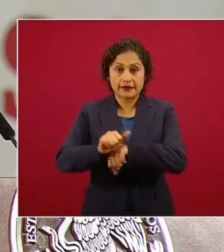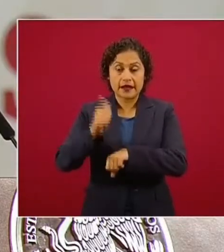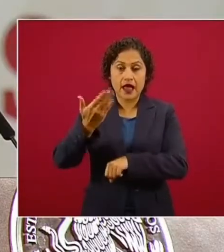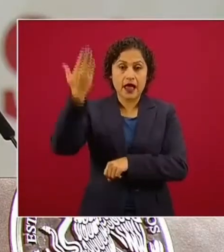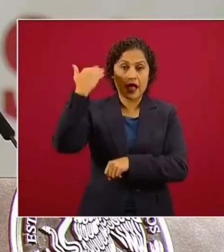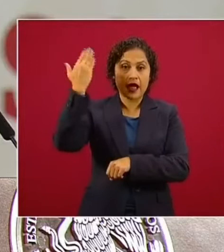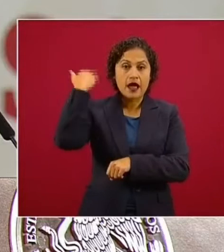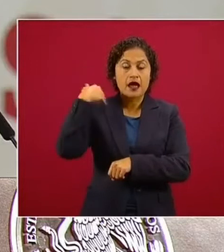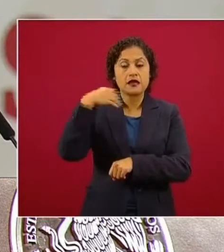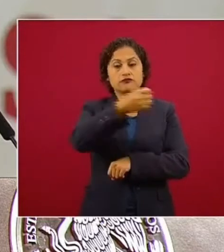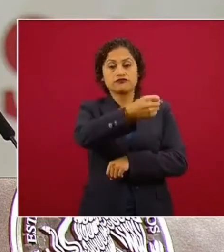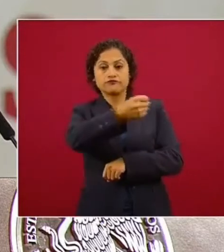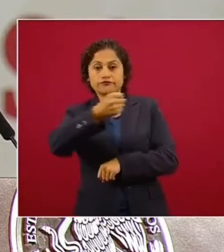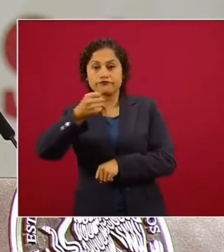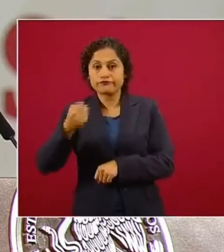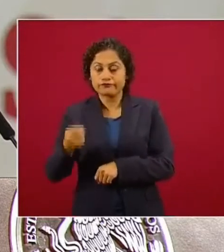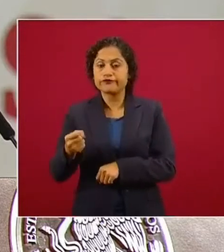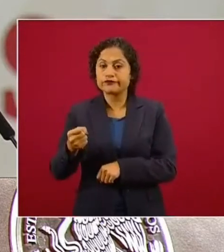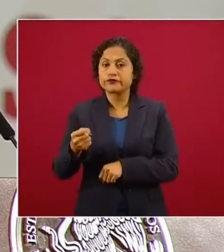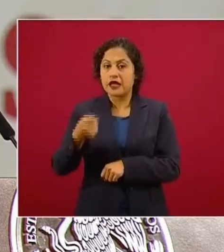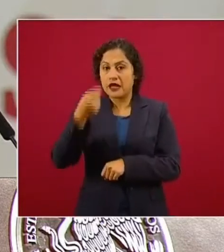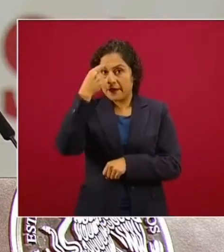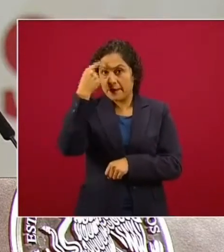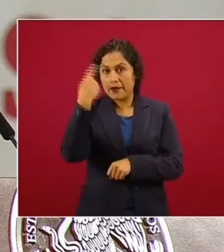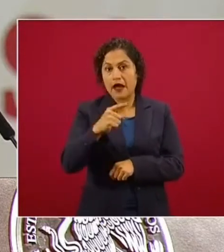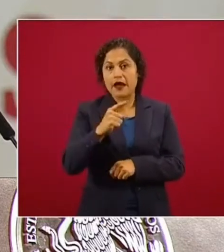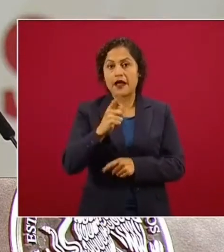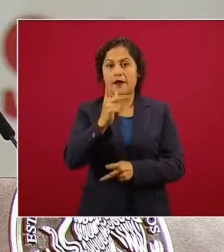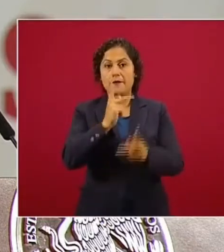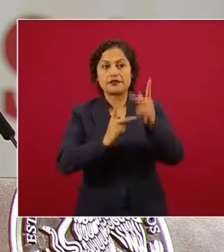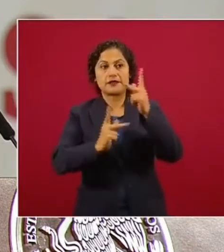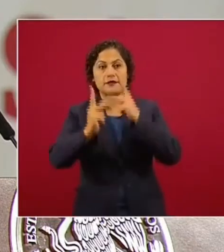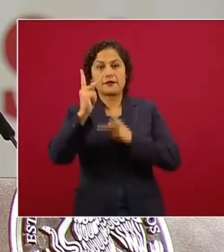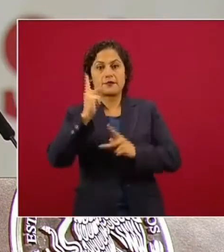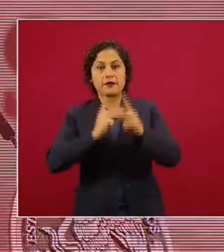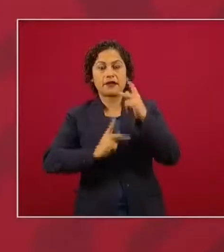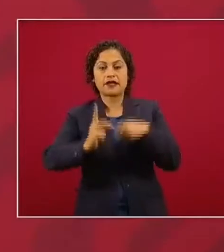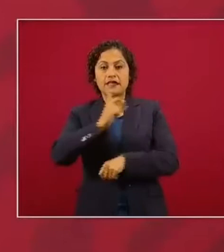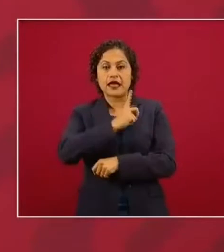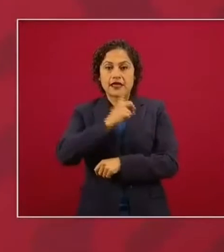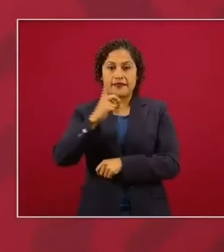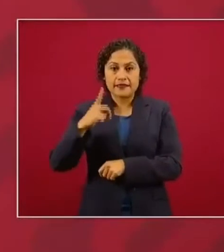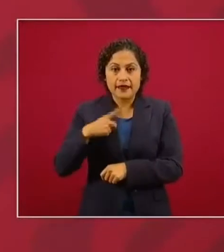mucha deuda, dejó la situación